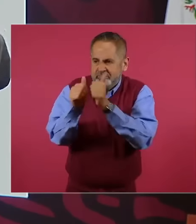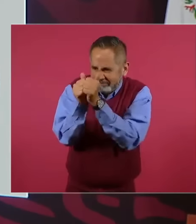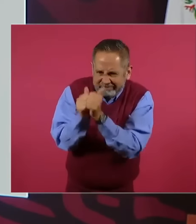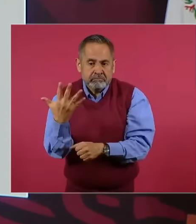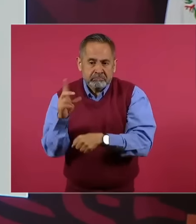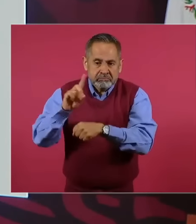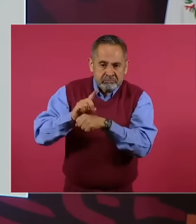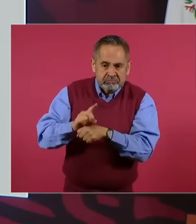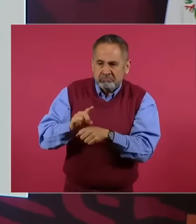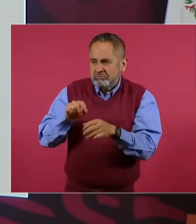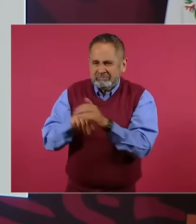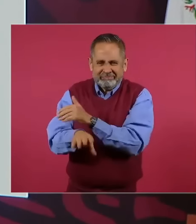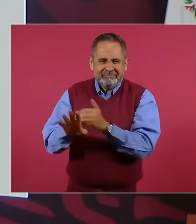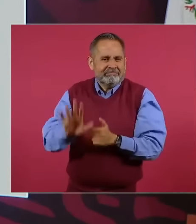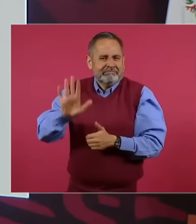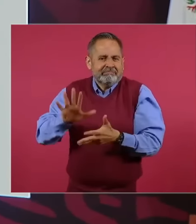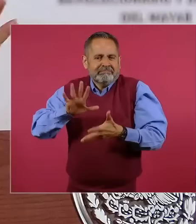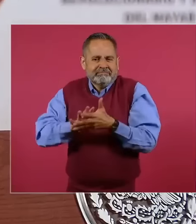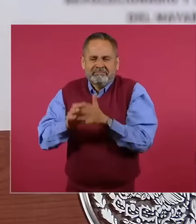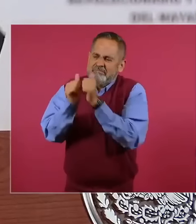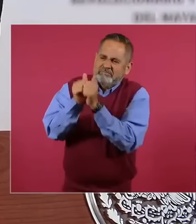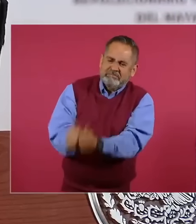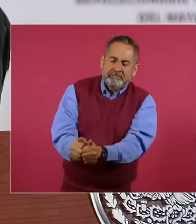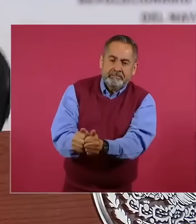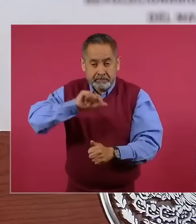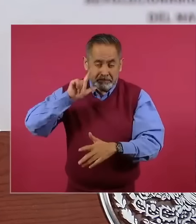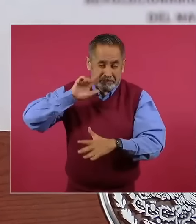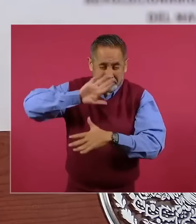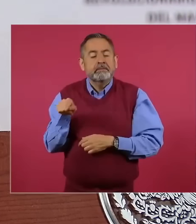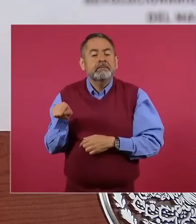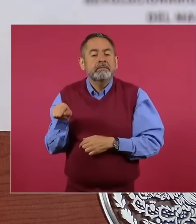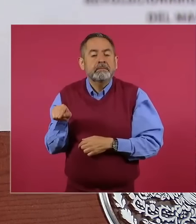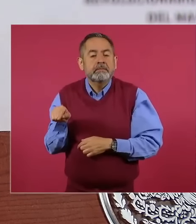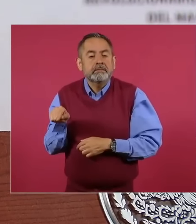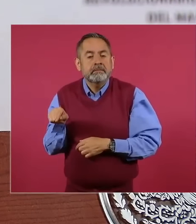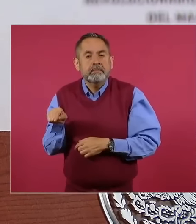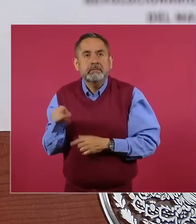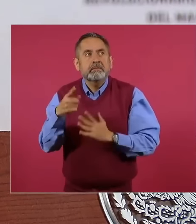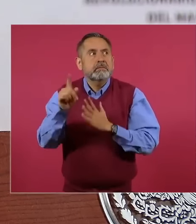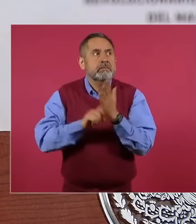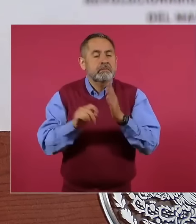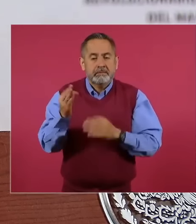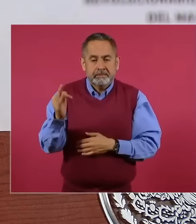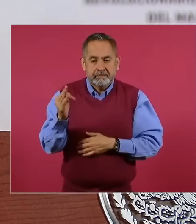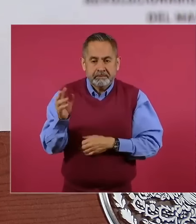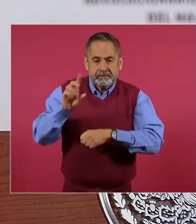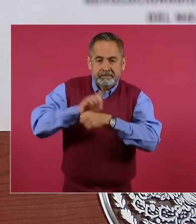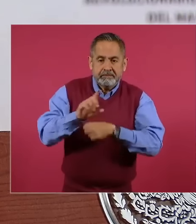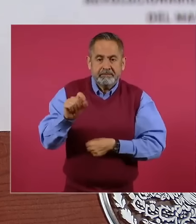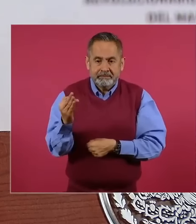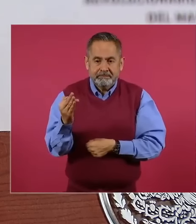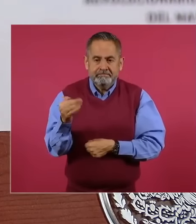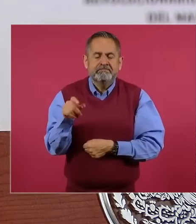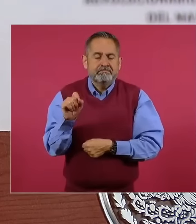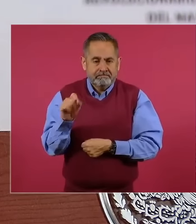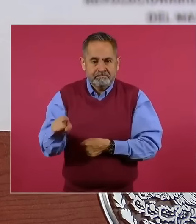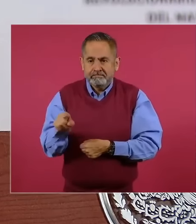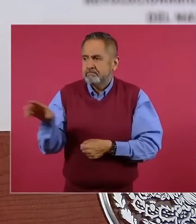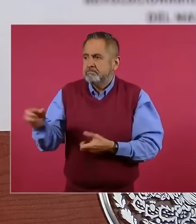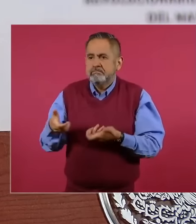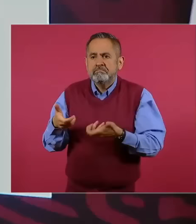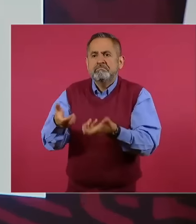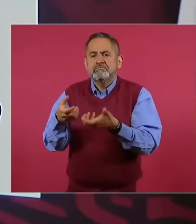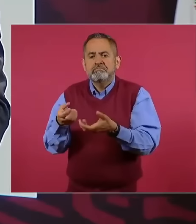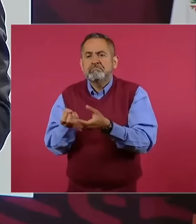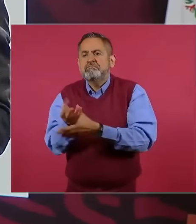presos en la intendencia, y luego en la madrugada, mes de febrero, 23 de febrero, los sacaron